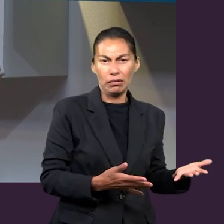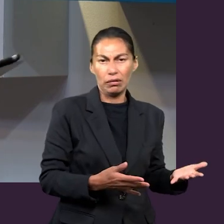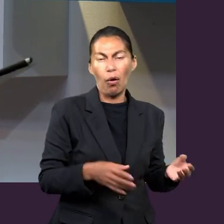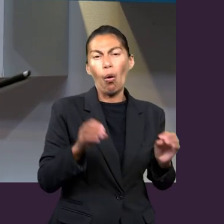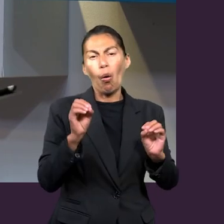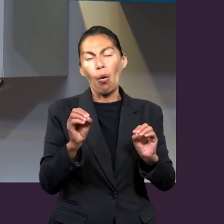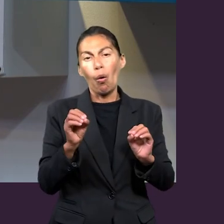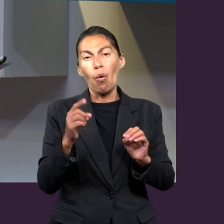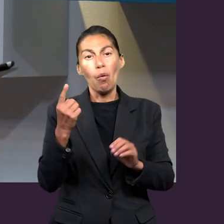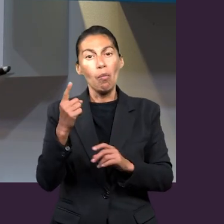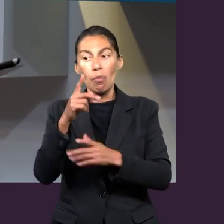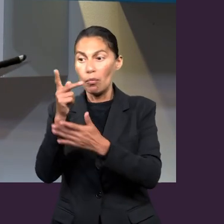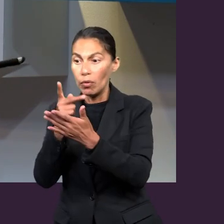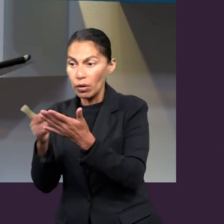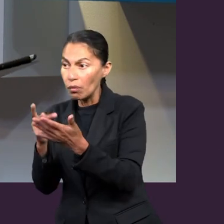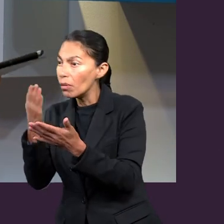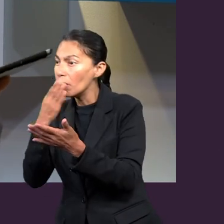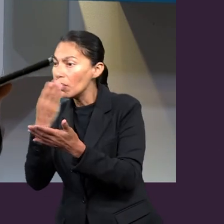programa, por ejemplo,